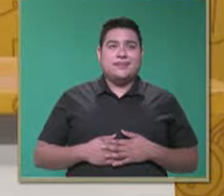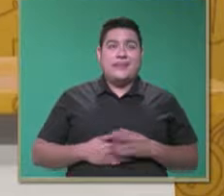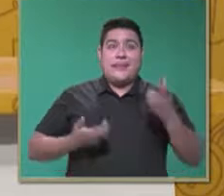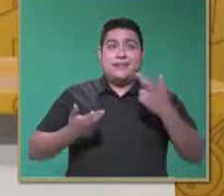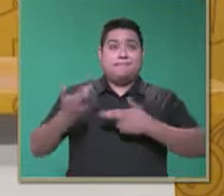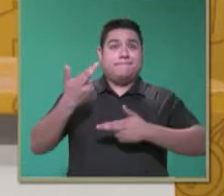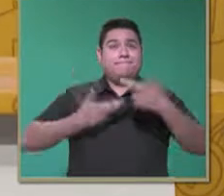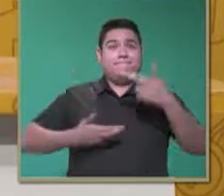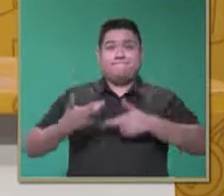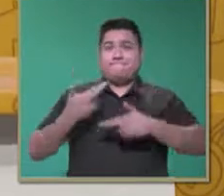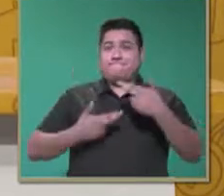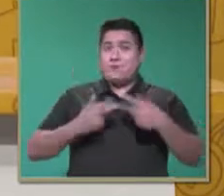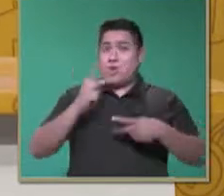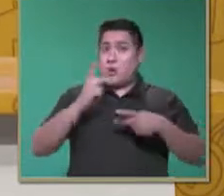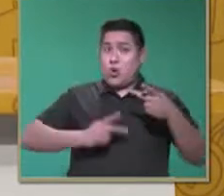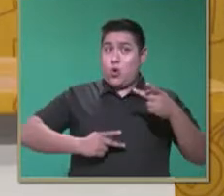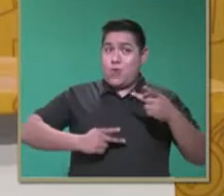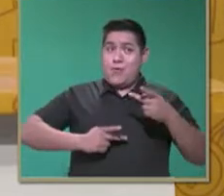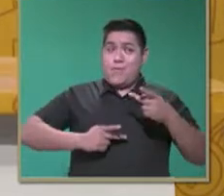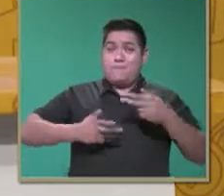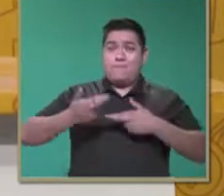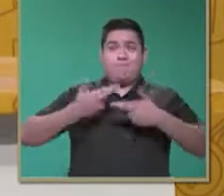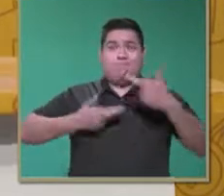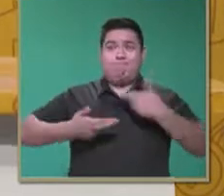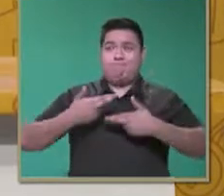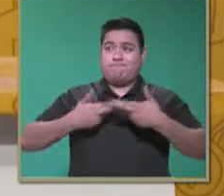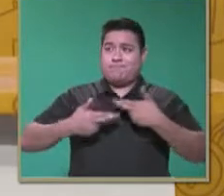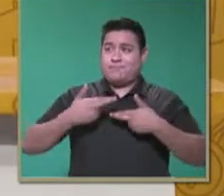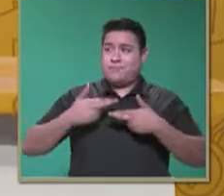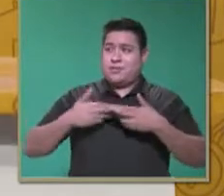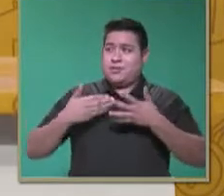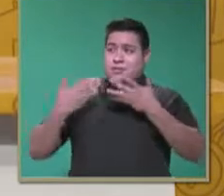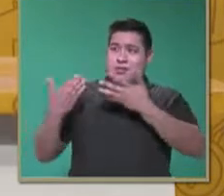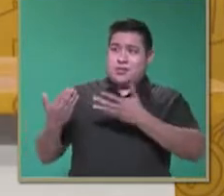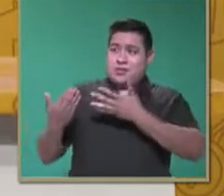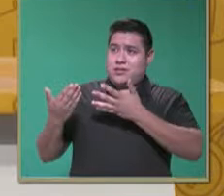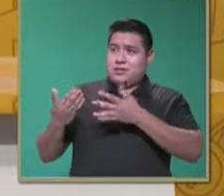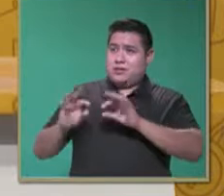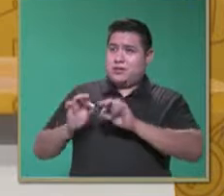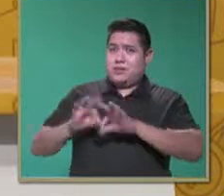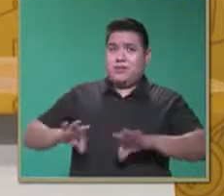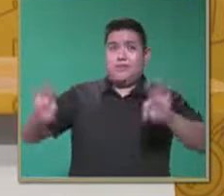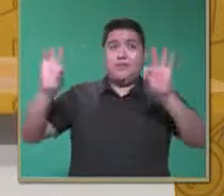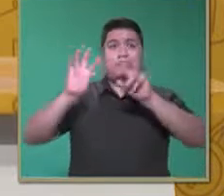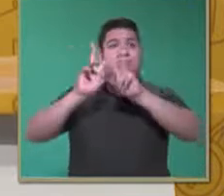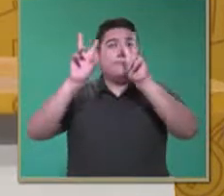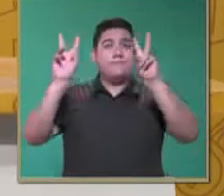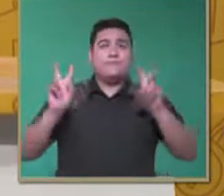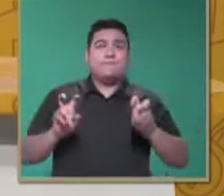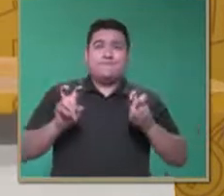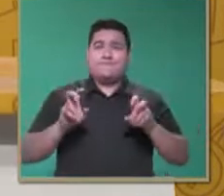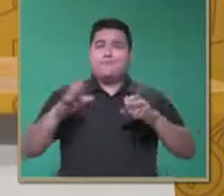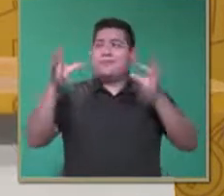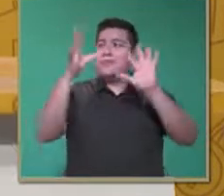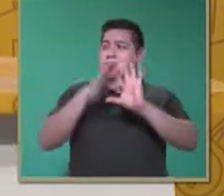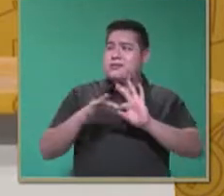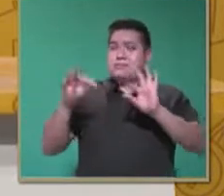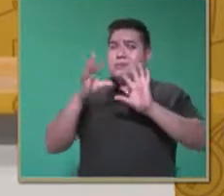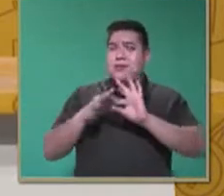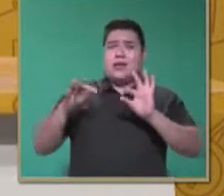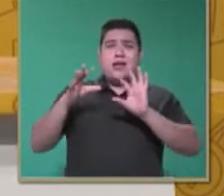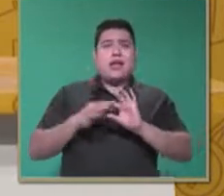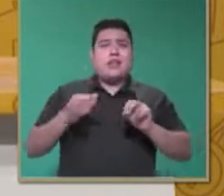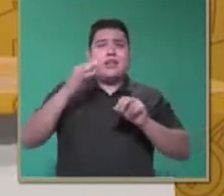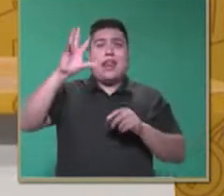Regresamos después de esta pausa con este importante tema de la explicación del